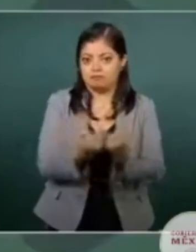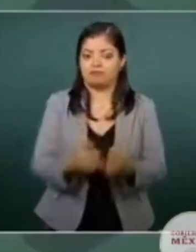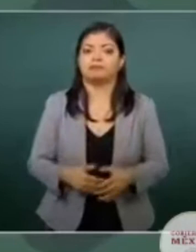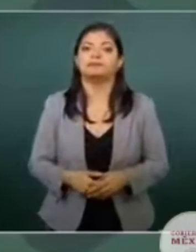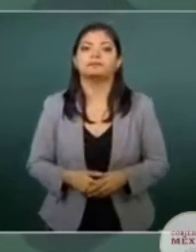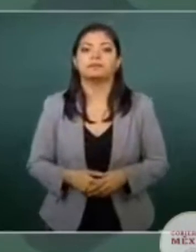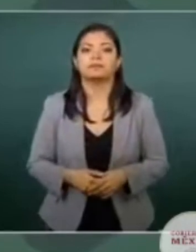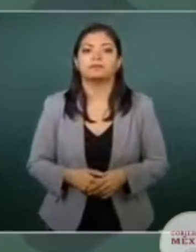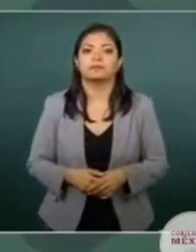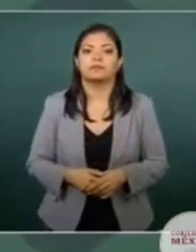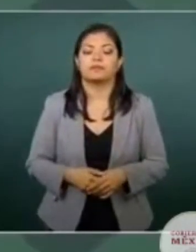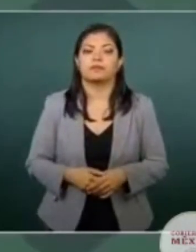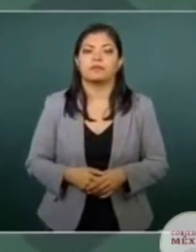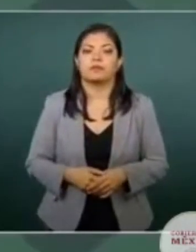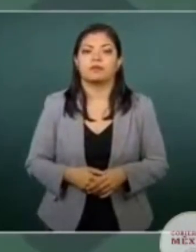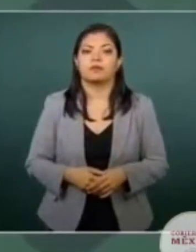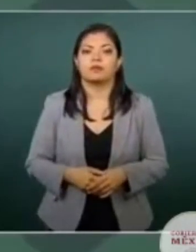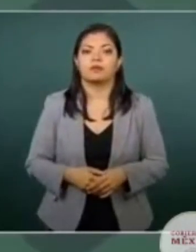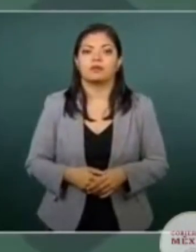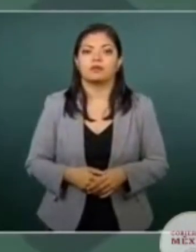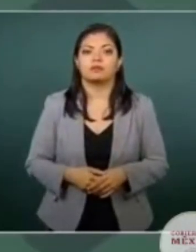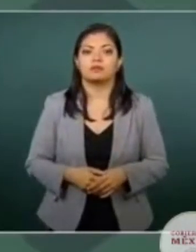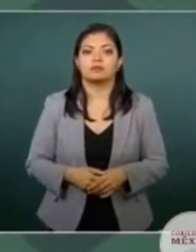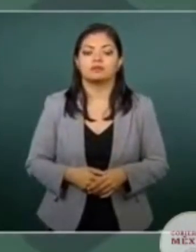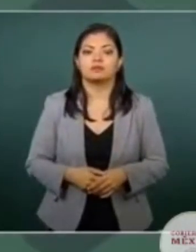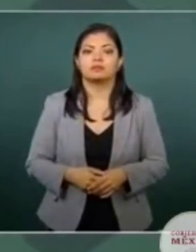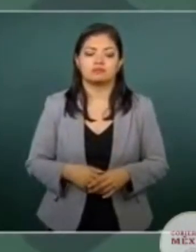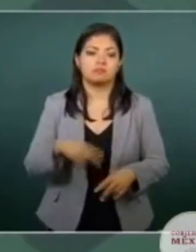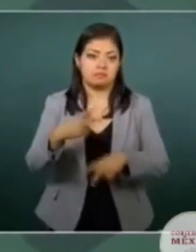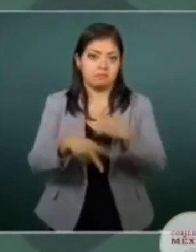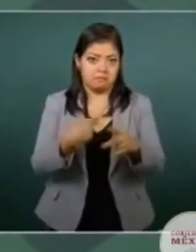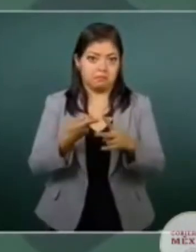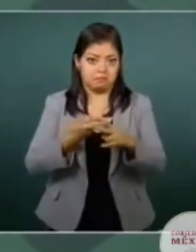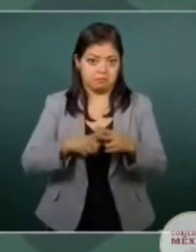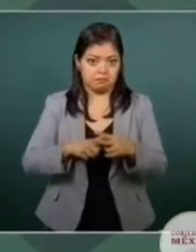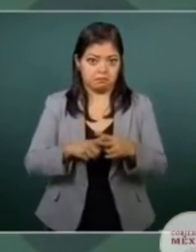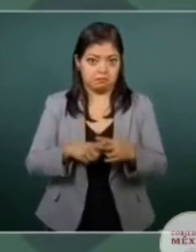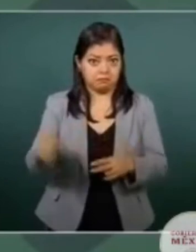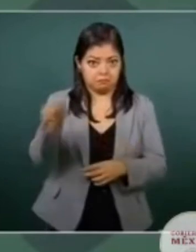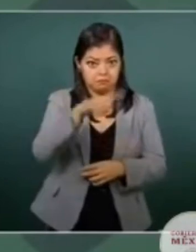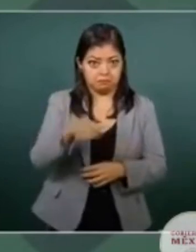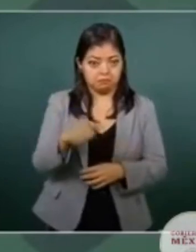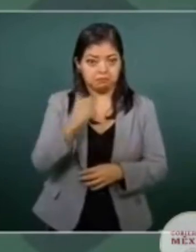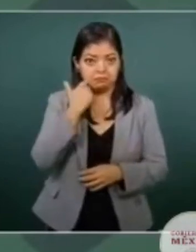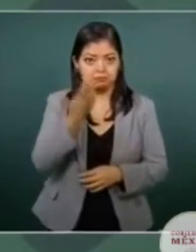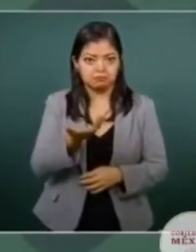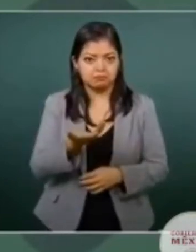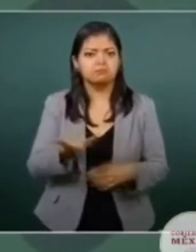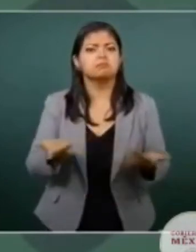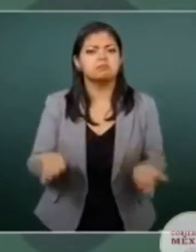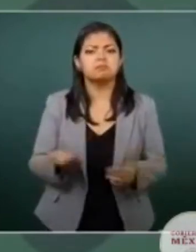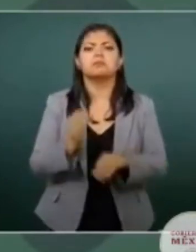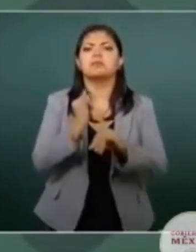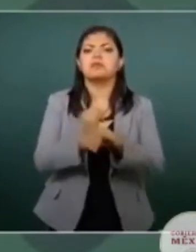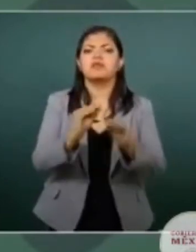iniciar, si les parece, con un informe